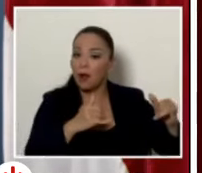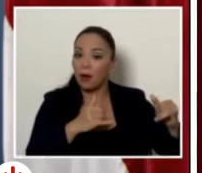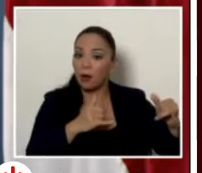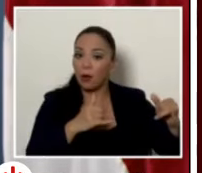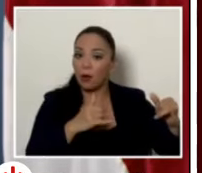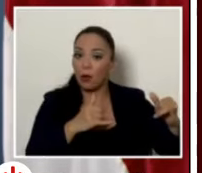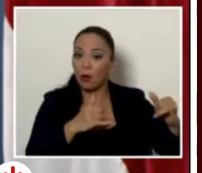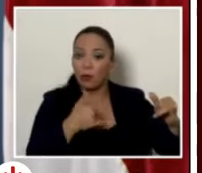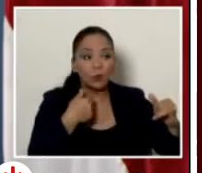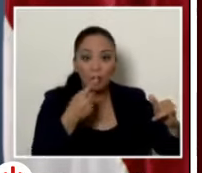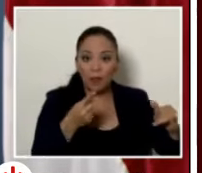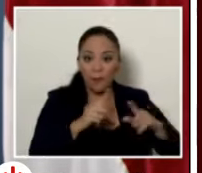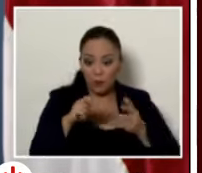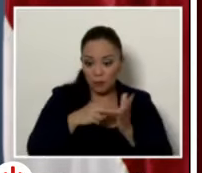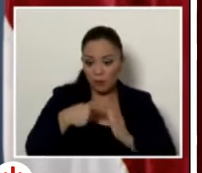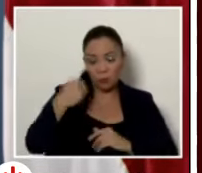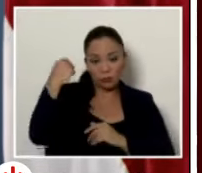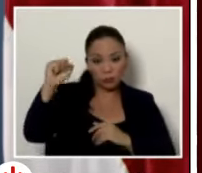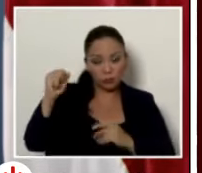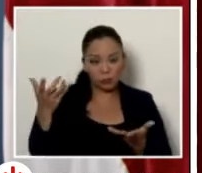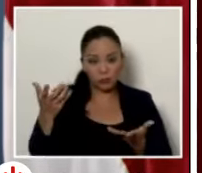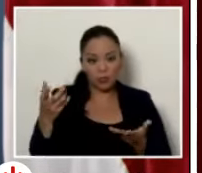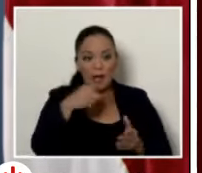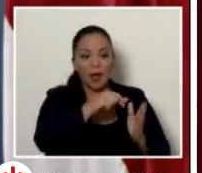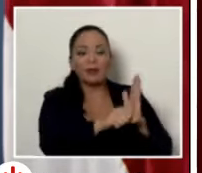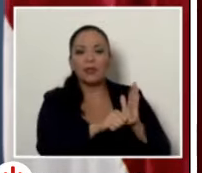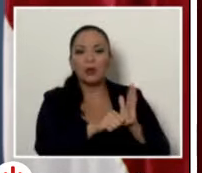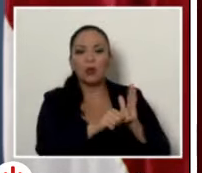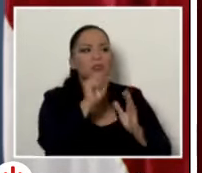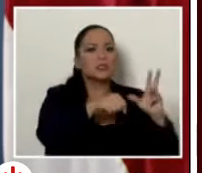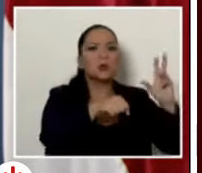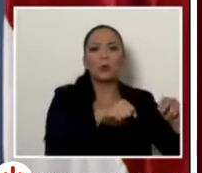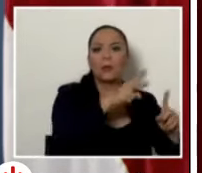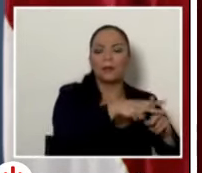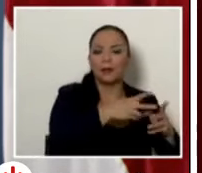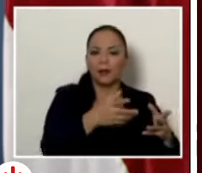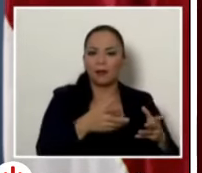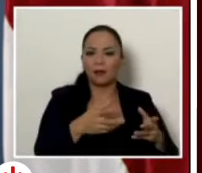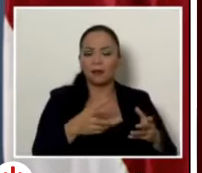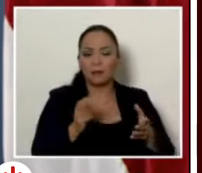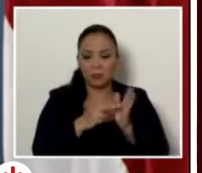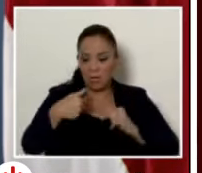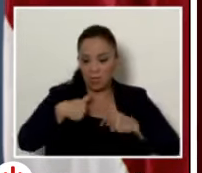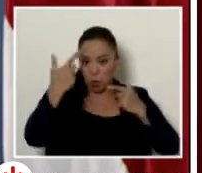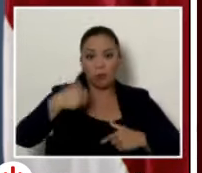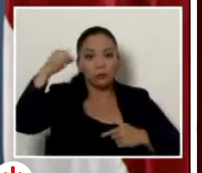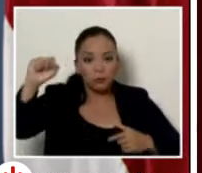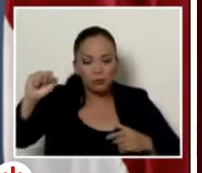esté prescrito o no es una sacada clavo es una sacada clavo